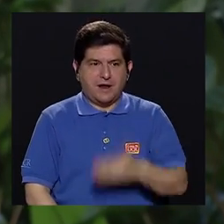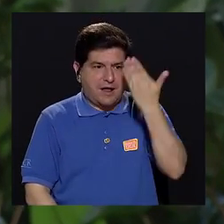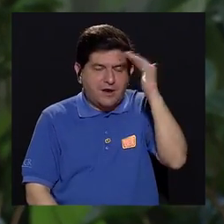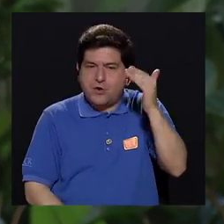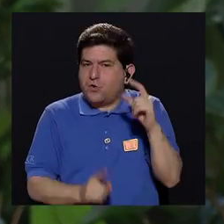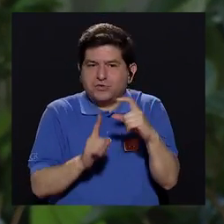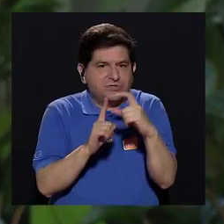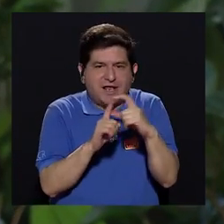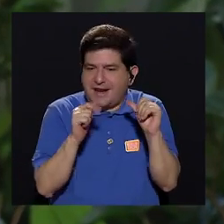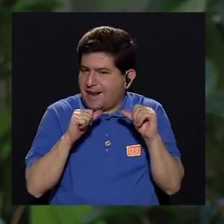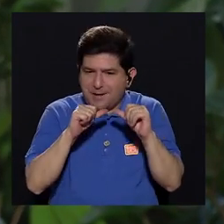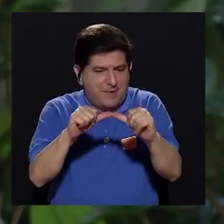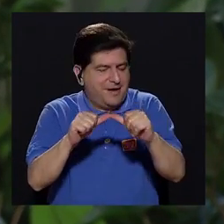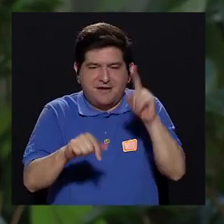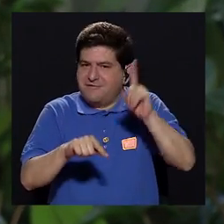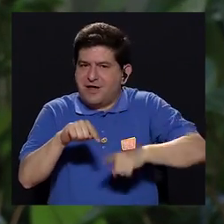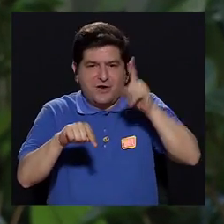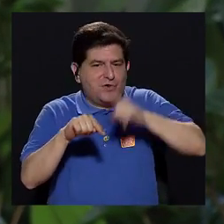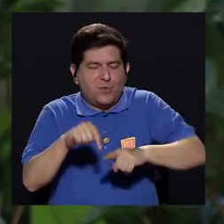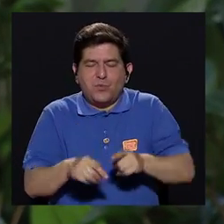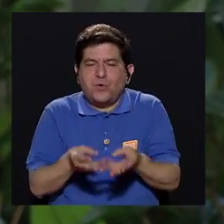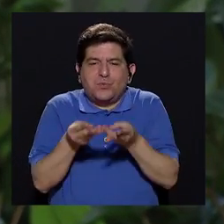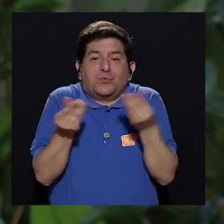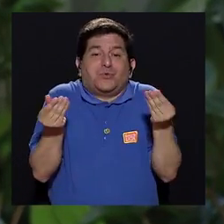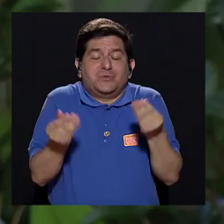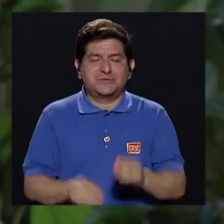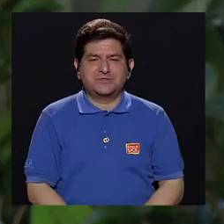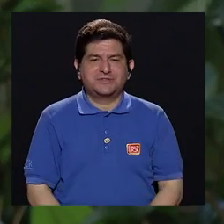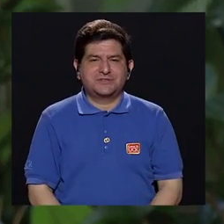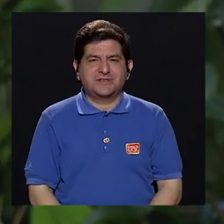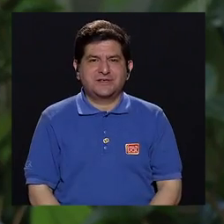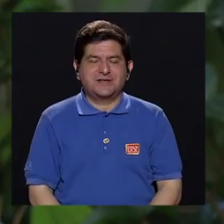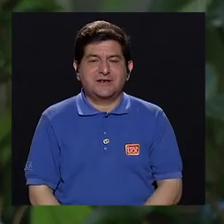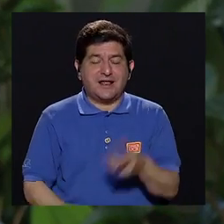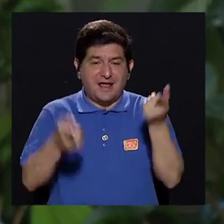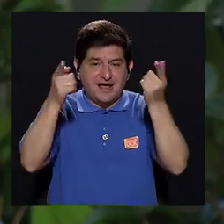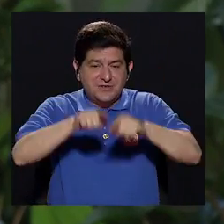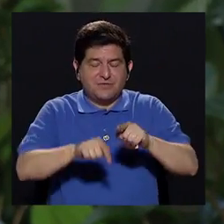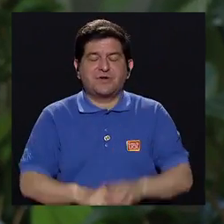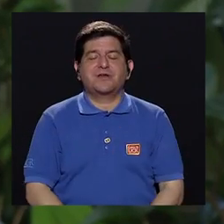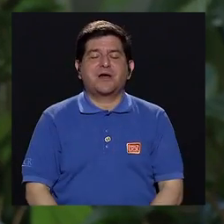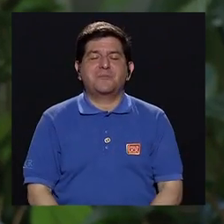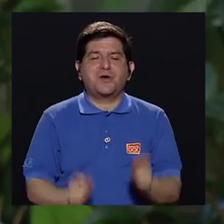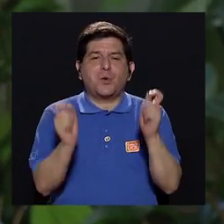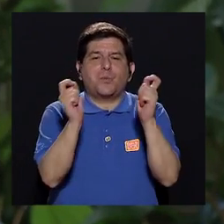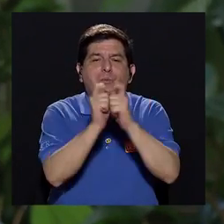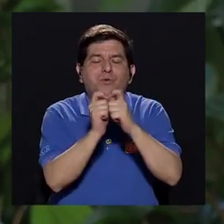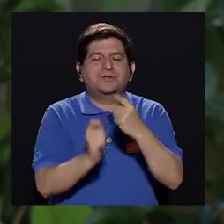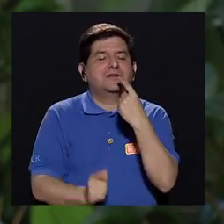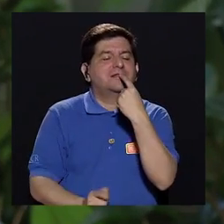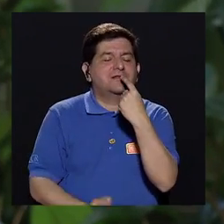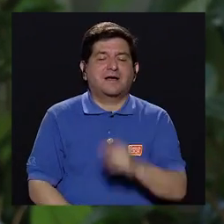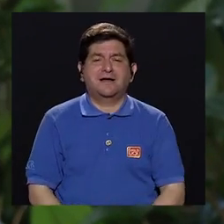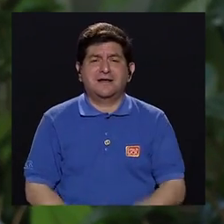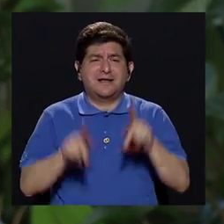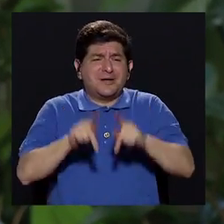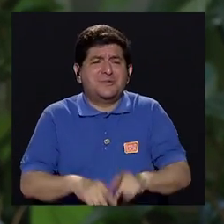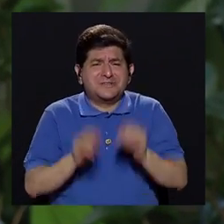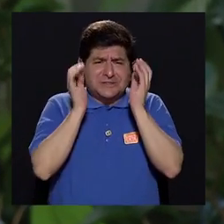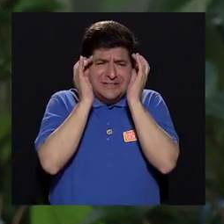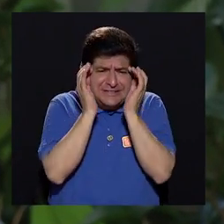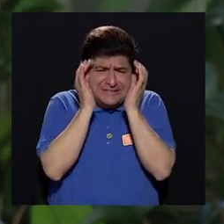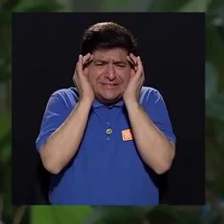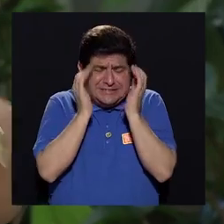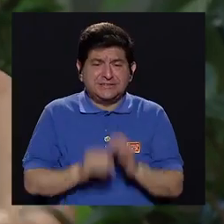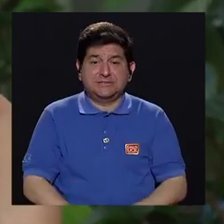sé la palabra que sigue. No la puedo producir. Se me quedó, se llama fenómeno punta de lengua. No puedo decirlo, entonces me desespero